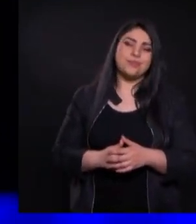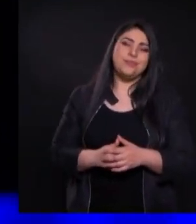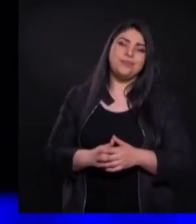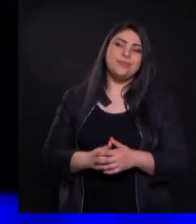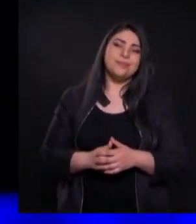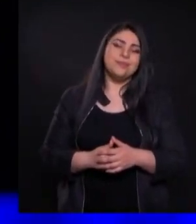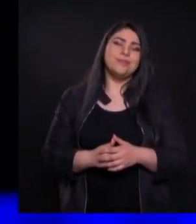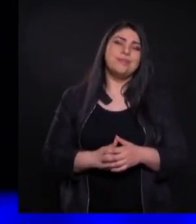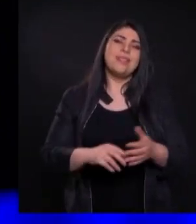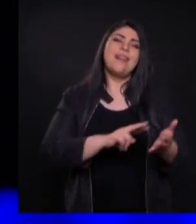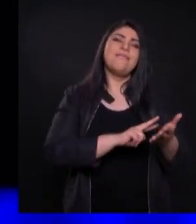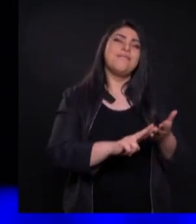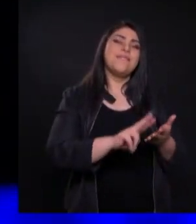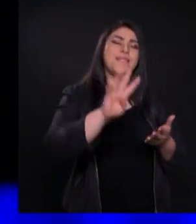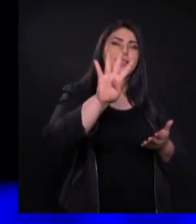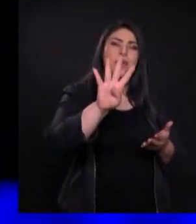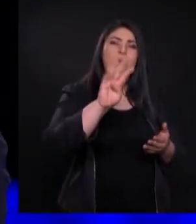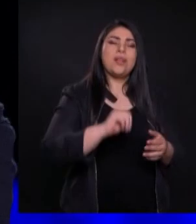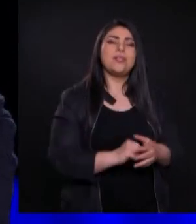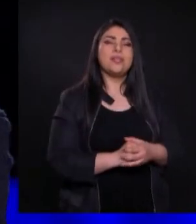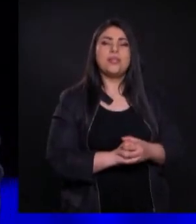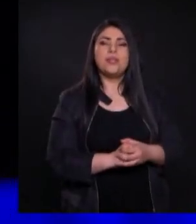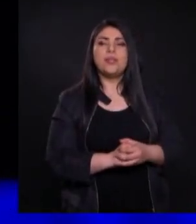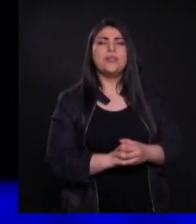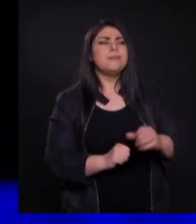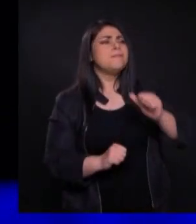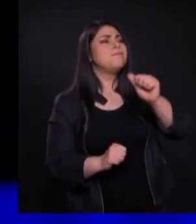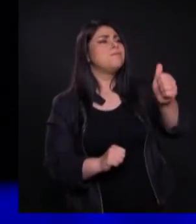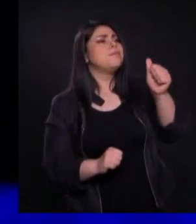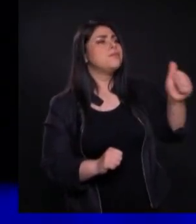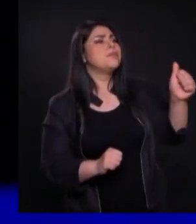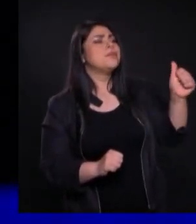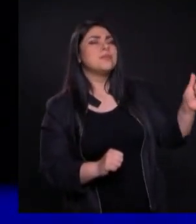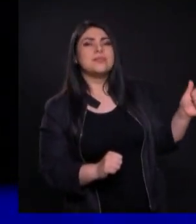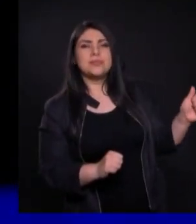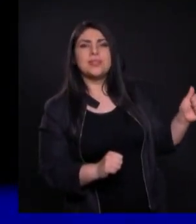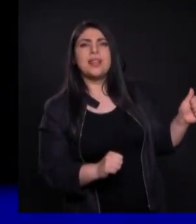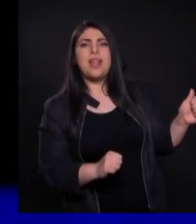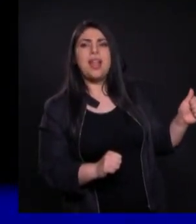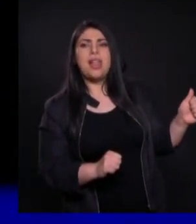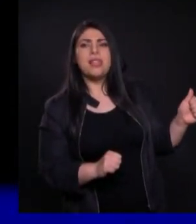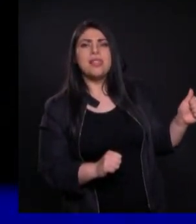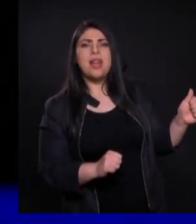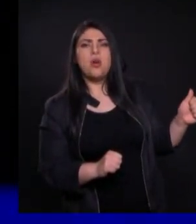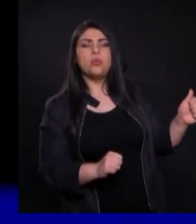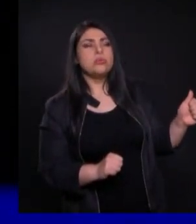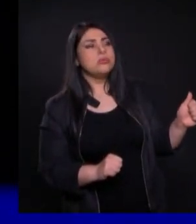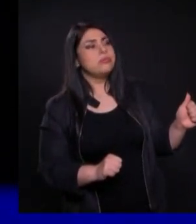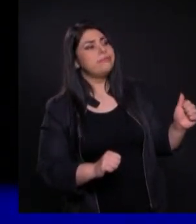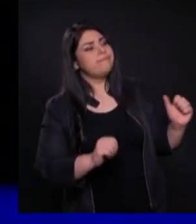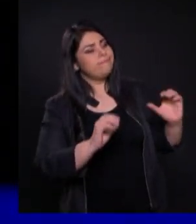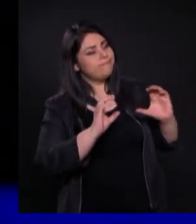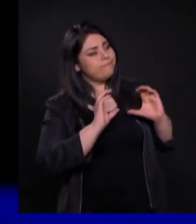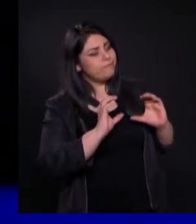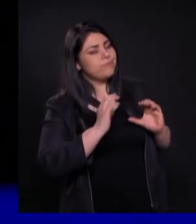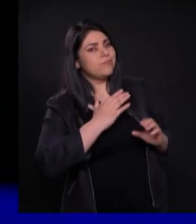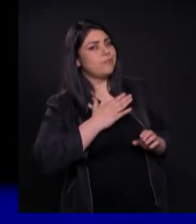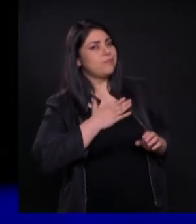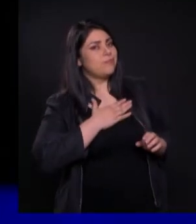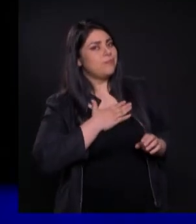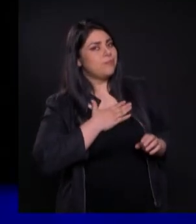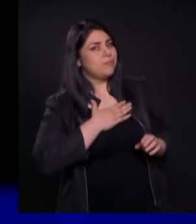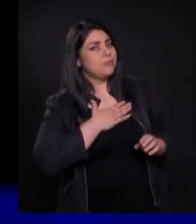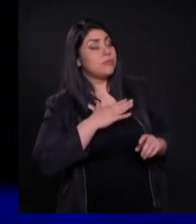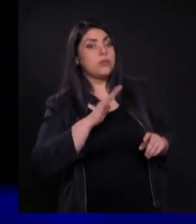Verso 4 No mirando cada uno Por lo suyo propio Sino cada cual También por lo de los otros